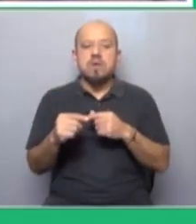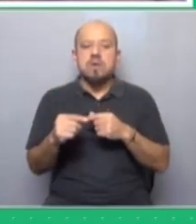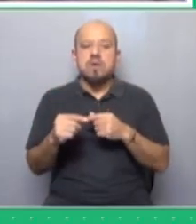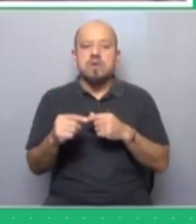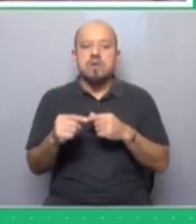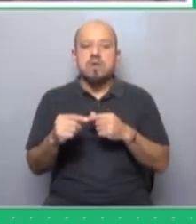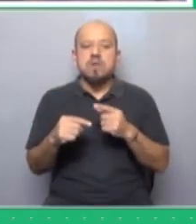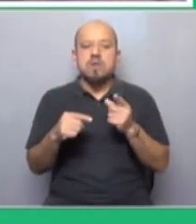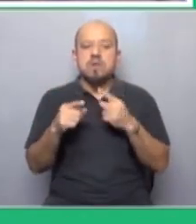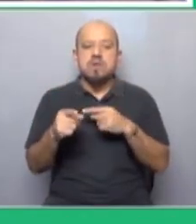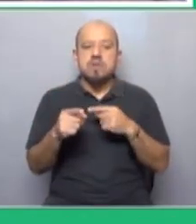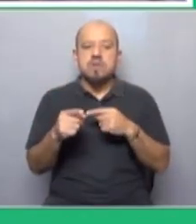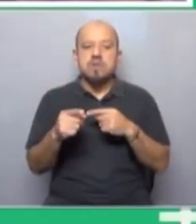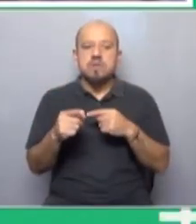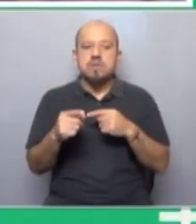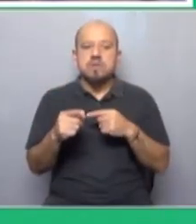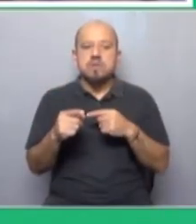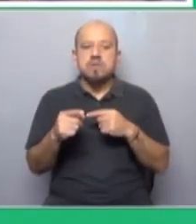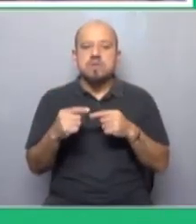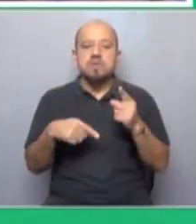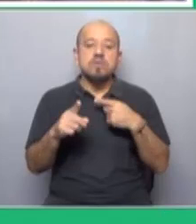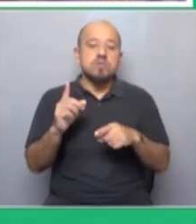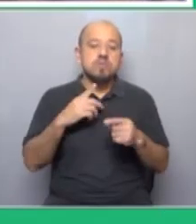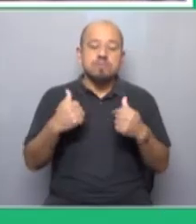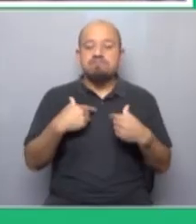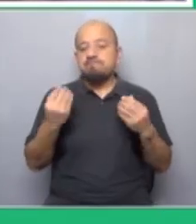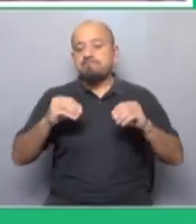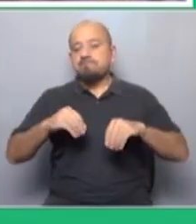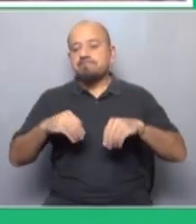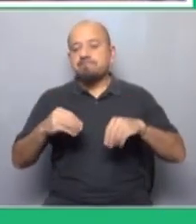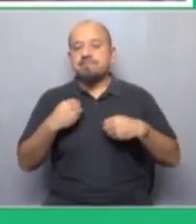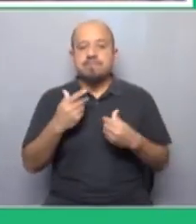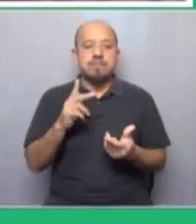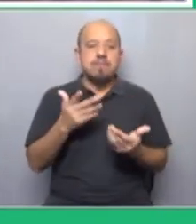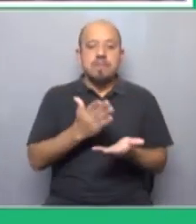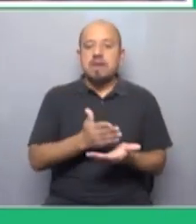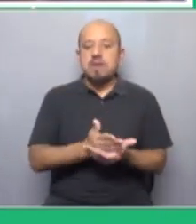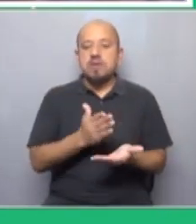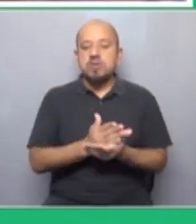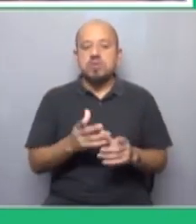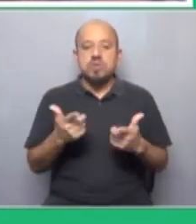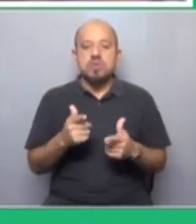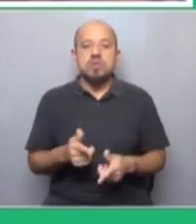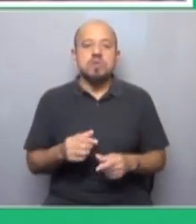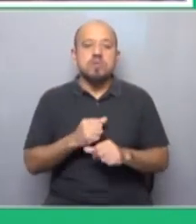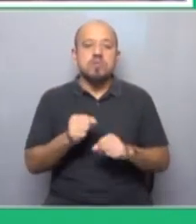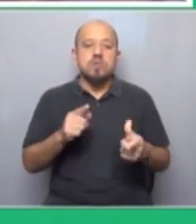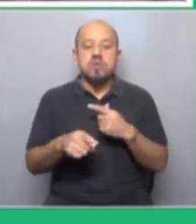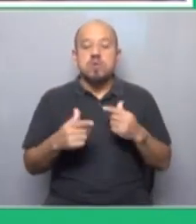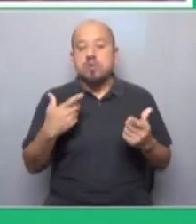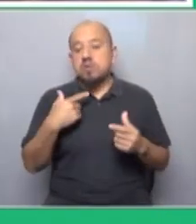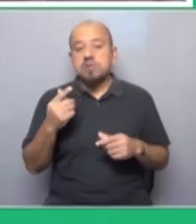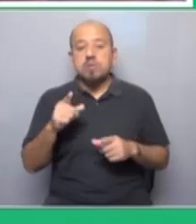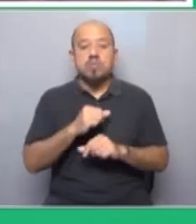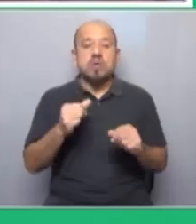uno es súper vulnerable. Y por ser súper vulnerable y sin los derechos de los ciudadanos, puede ser súper explotado